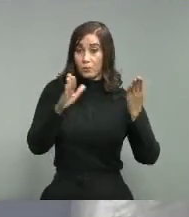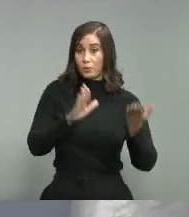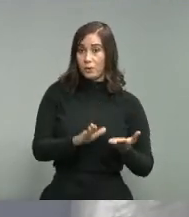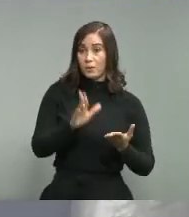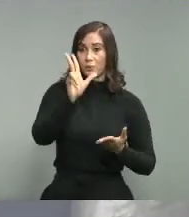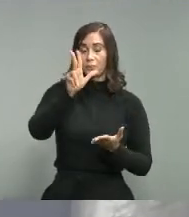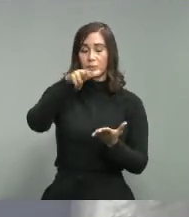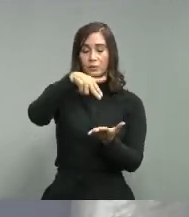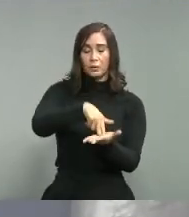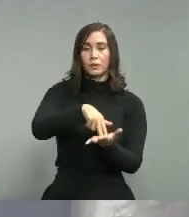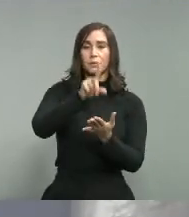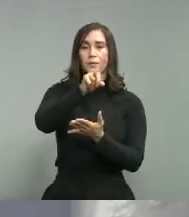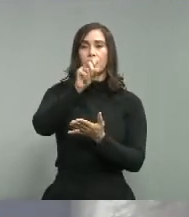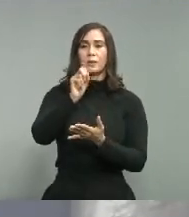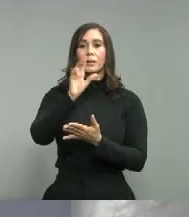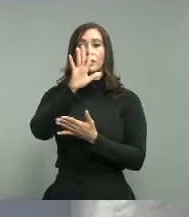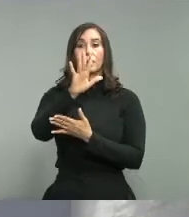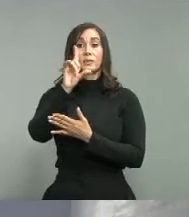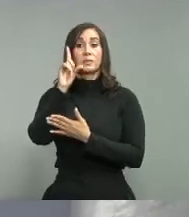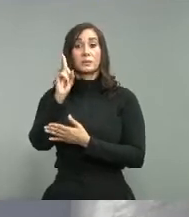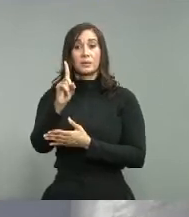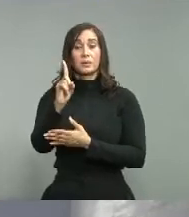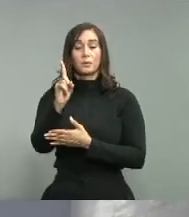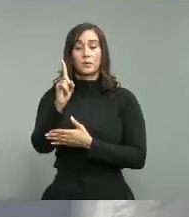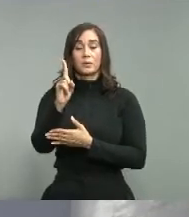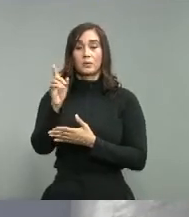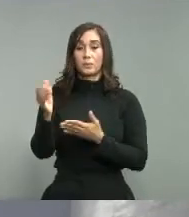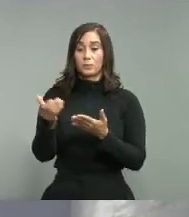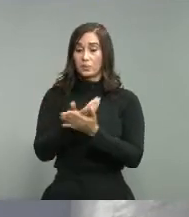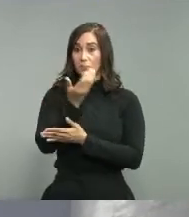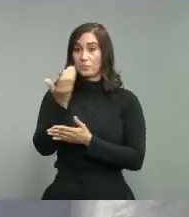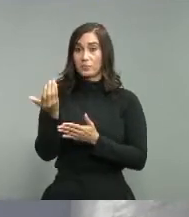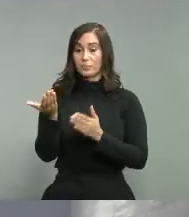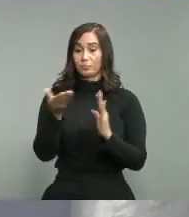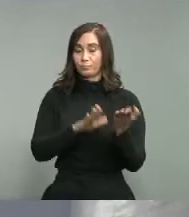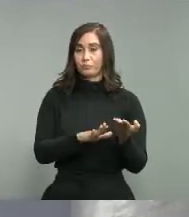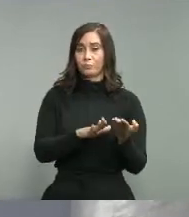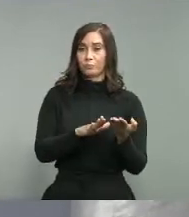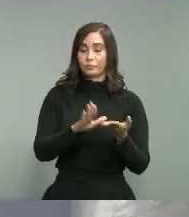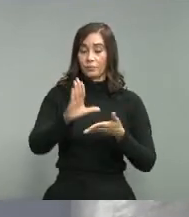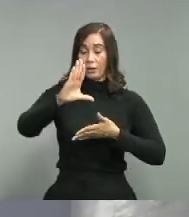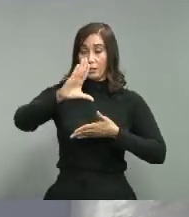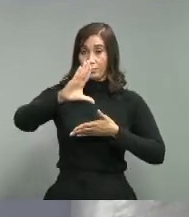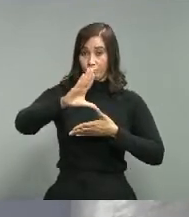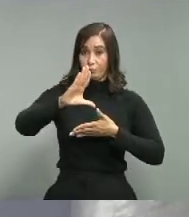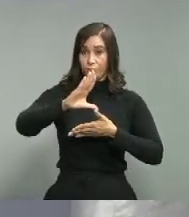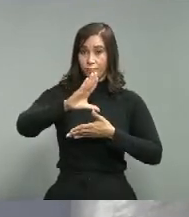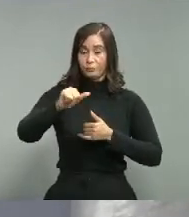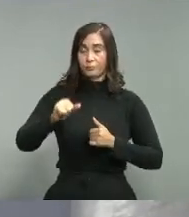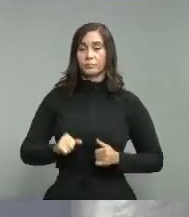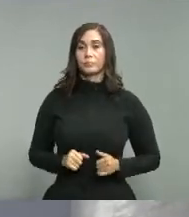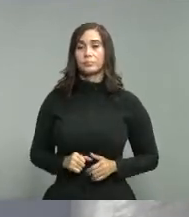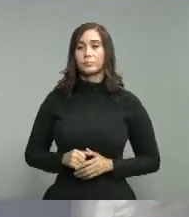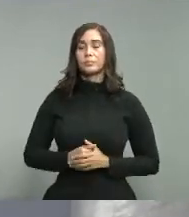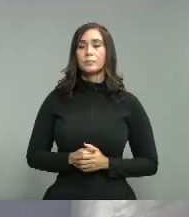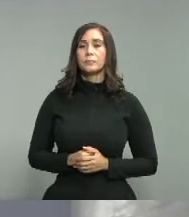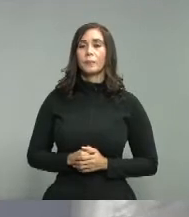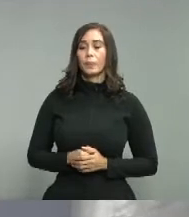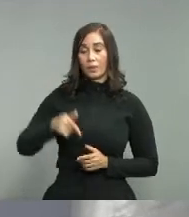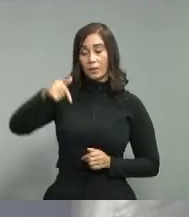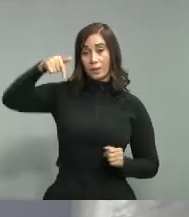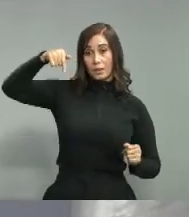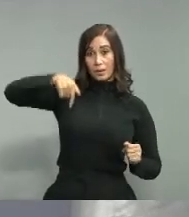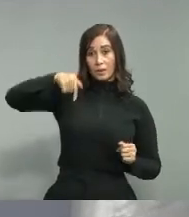3.151 nuevas defunciones en las Américas. En la